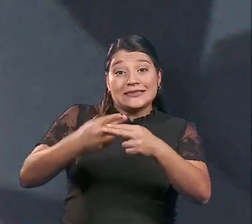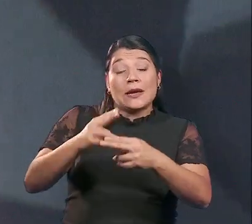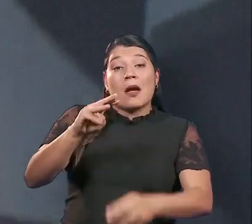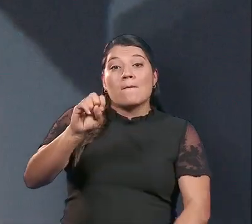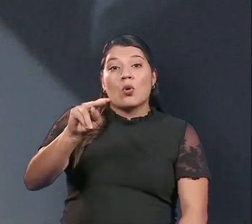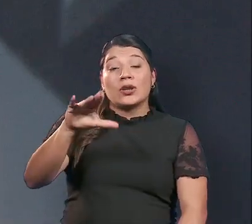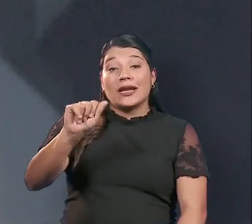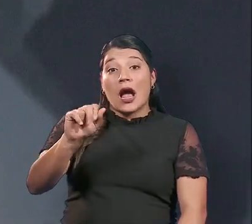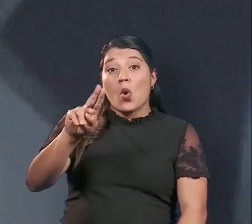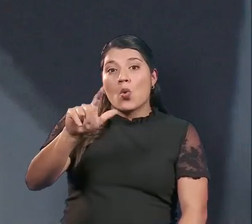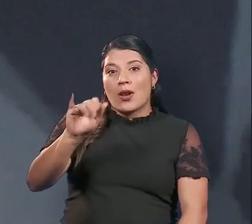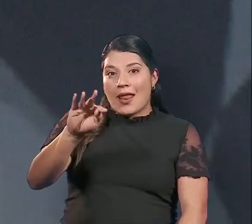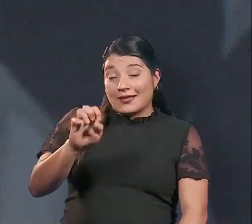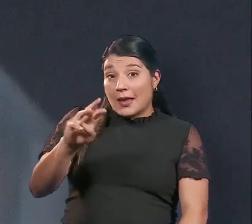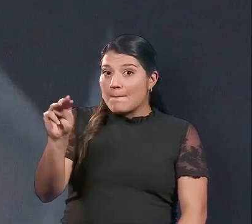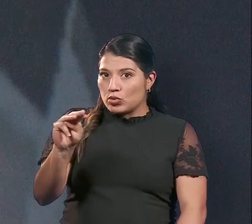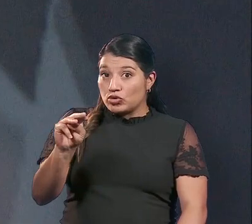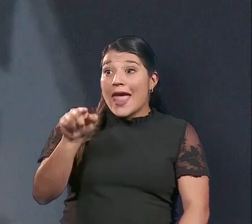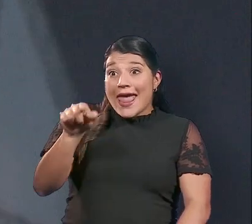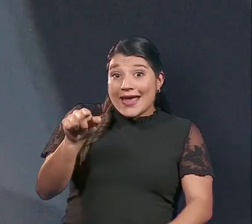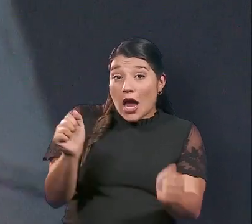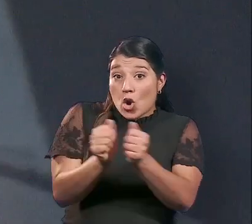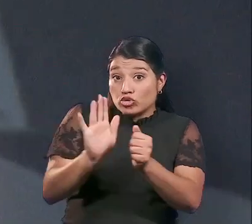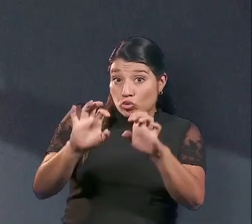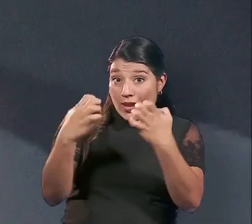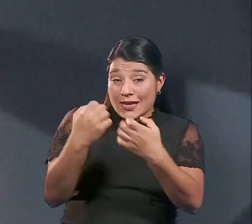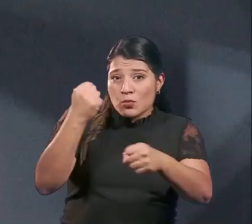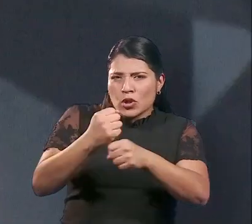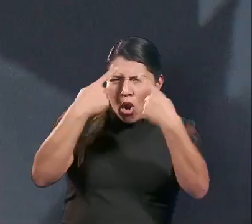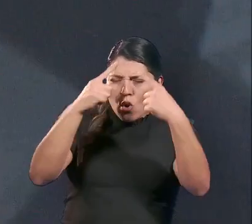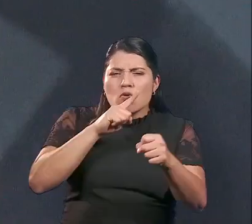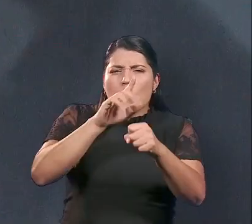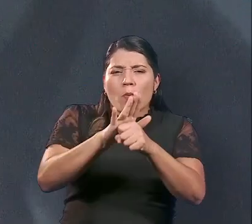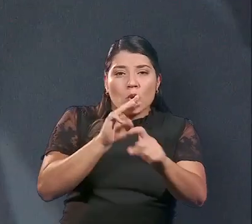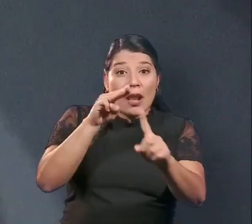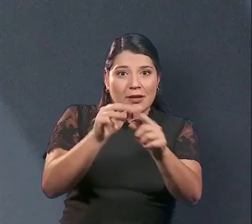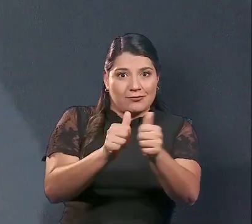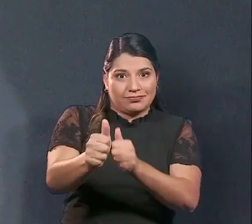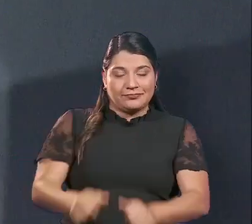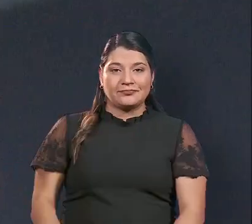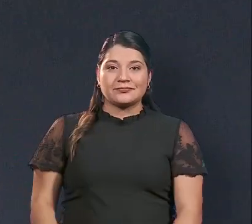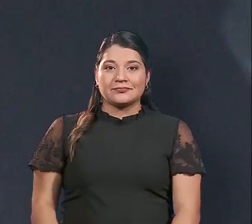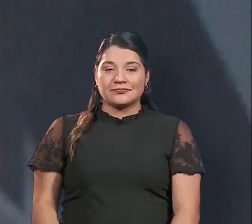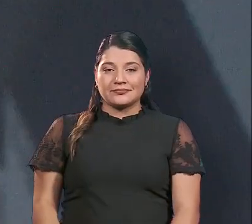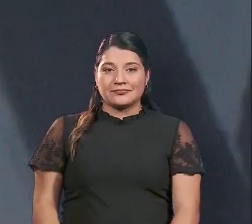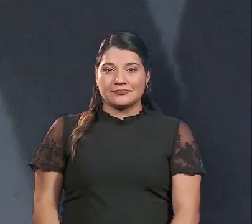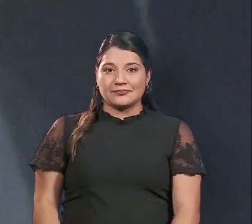Mónica Ulate Murillo, que junto a la eficiente labor de su equipo humano, sobrepasaron las metas de ese año.